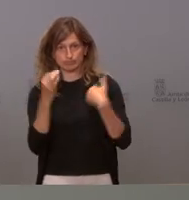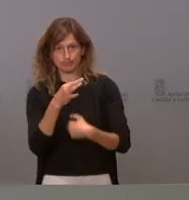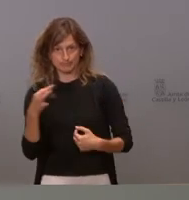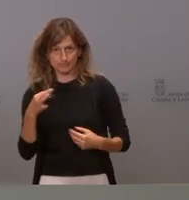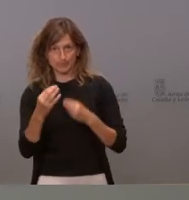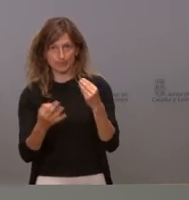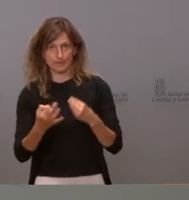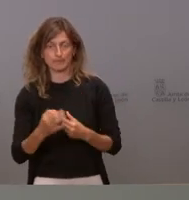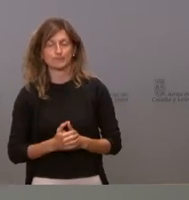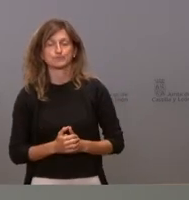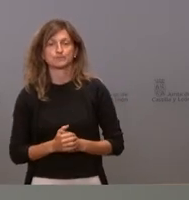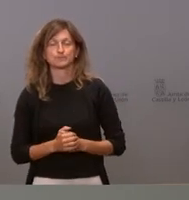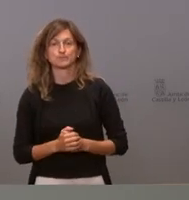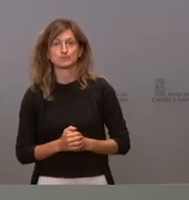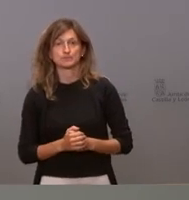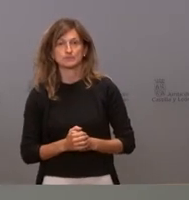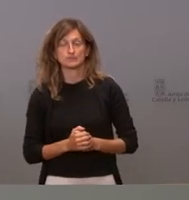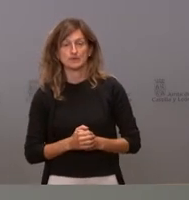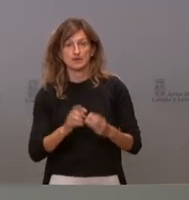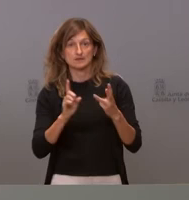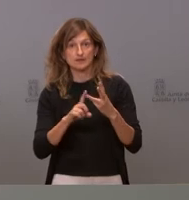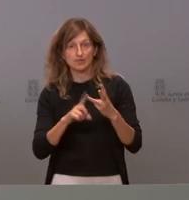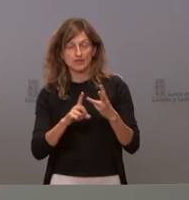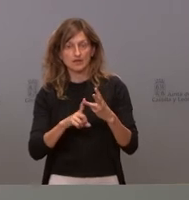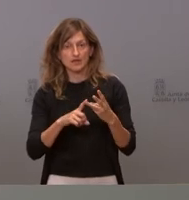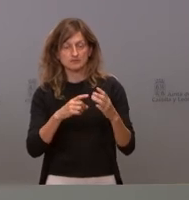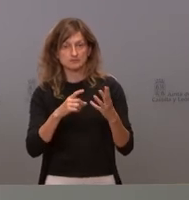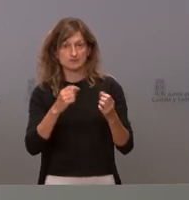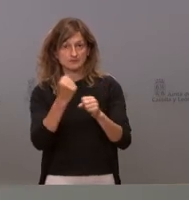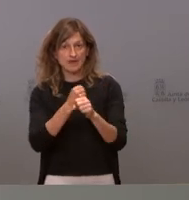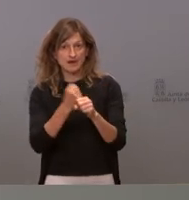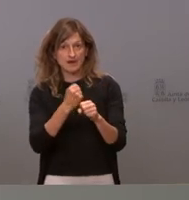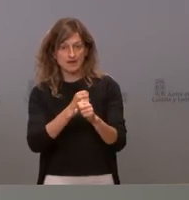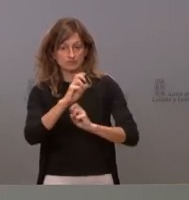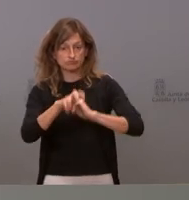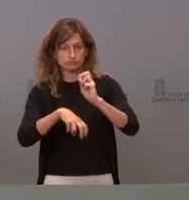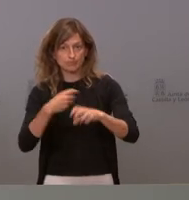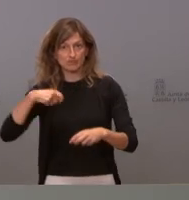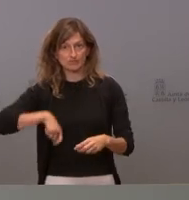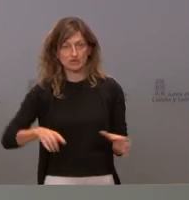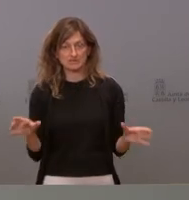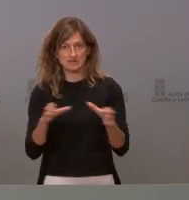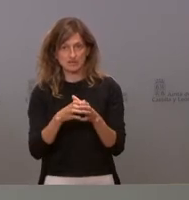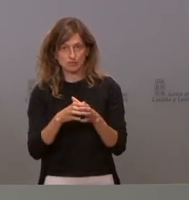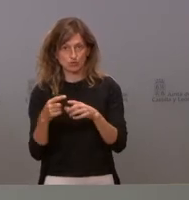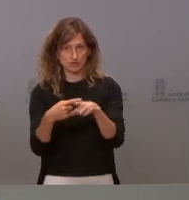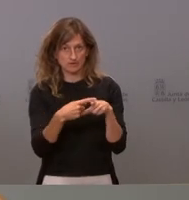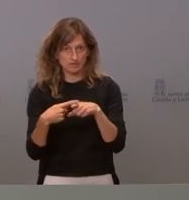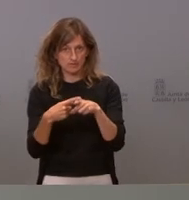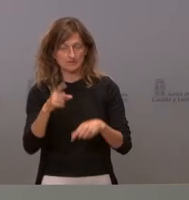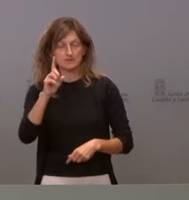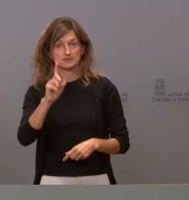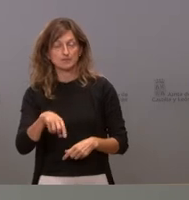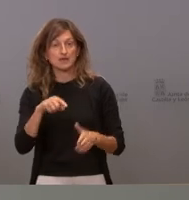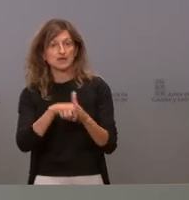tercer pivote de esta de esta reordenación es la redistribución de las tareas entre los profesionales del equipo en una primera fase la gestión